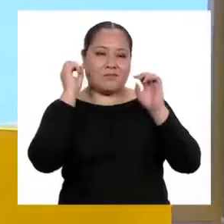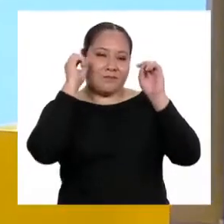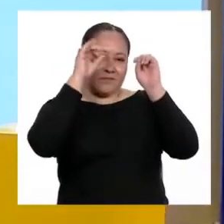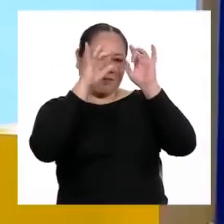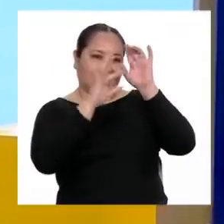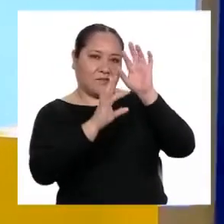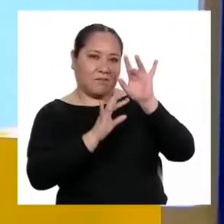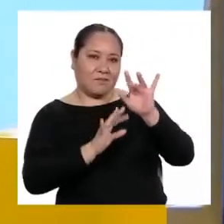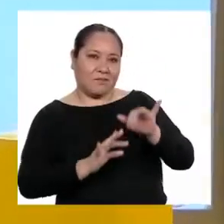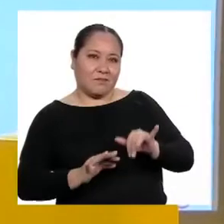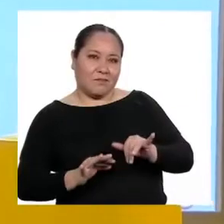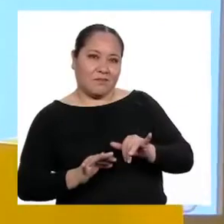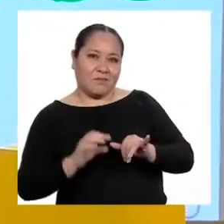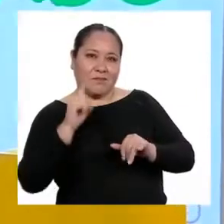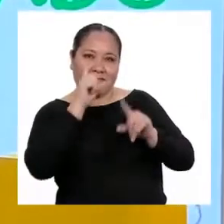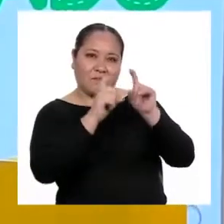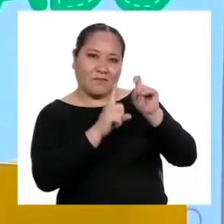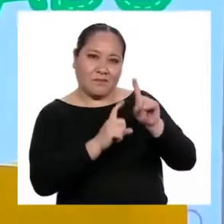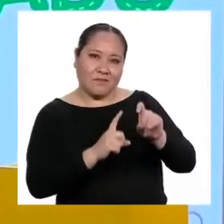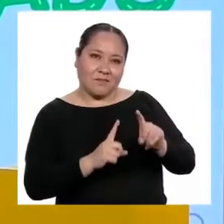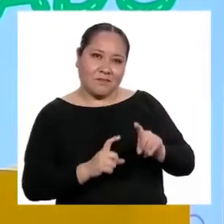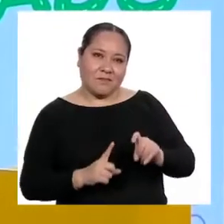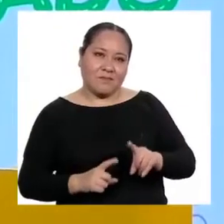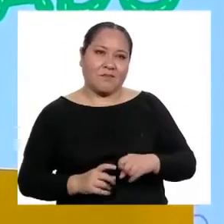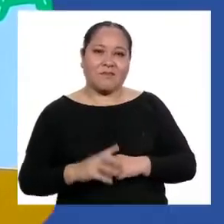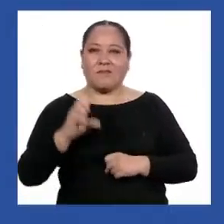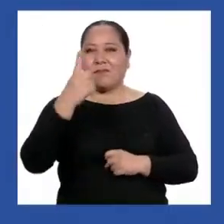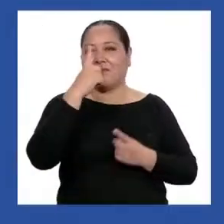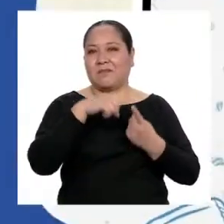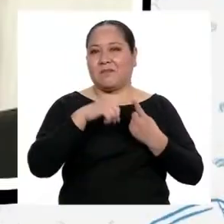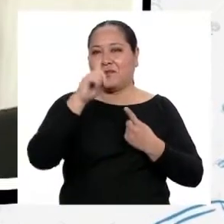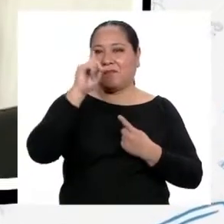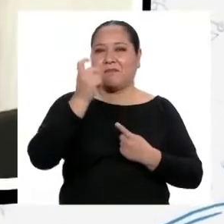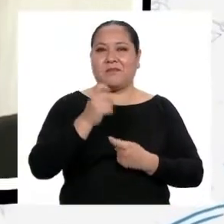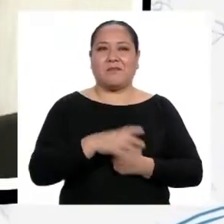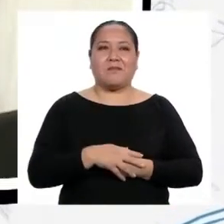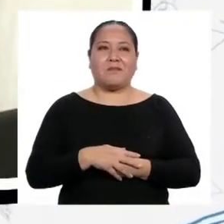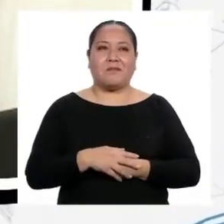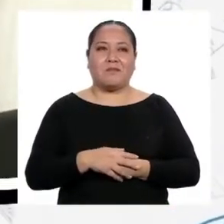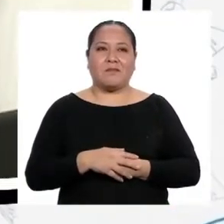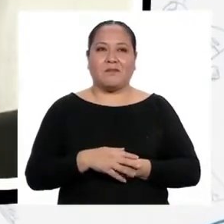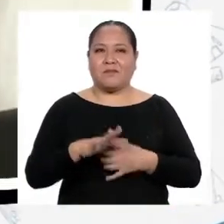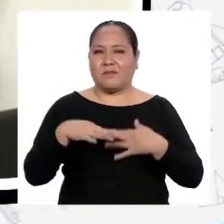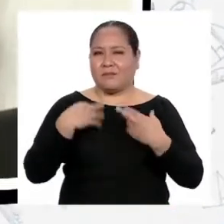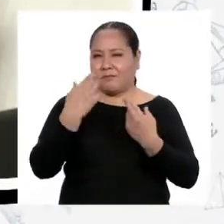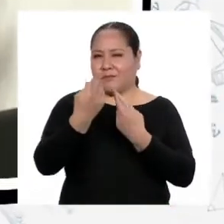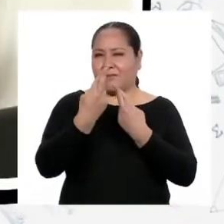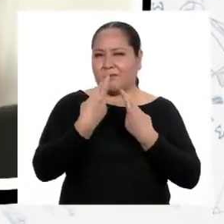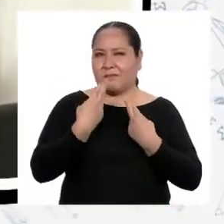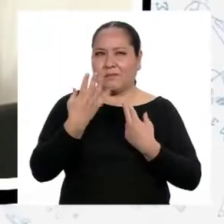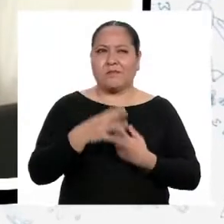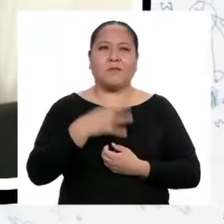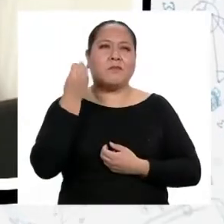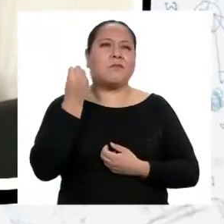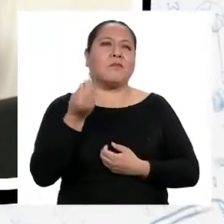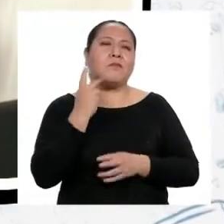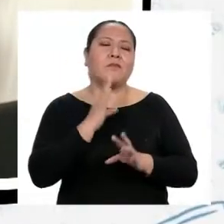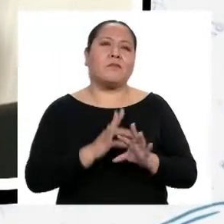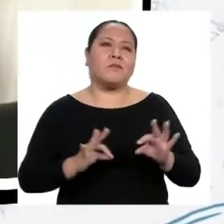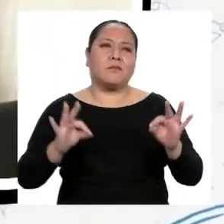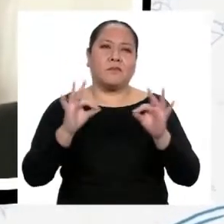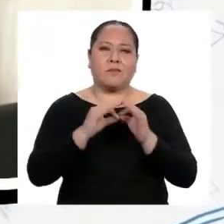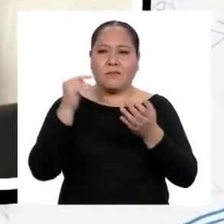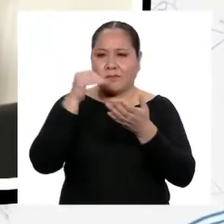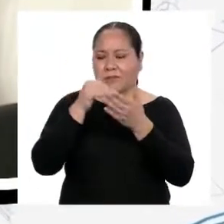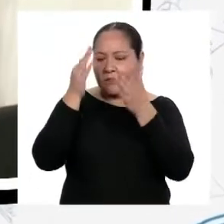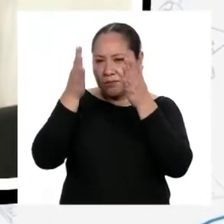de preguntas. Primera pregunta. ¿Podrías responderme por qué es importante que los